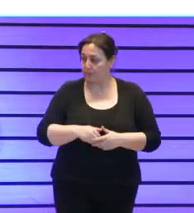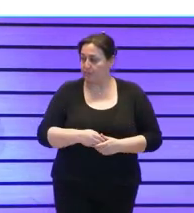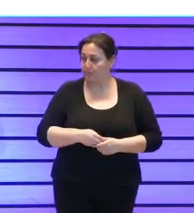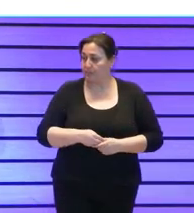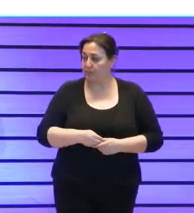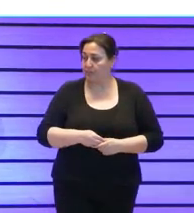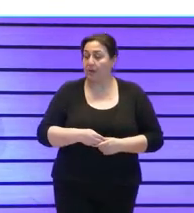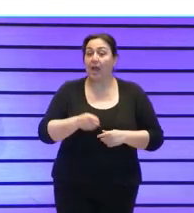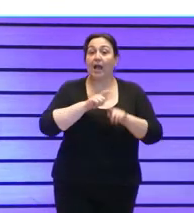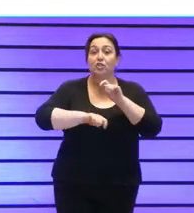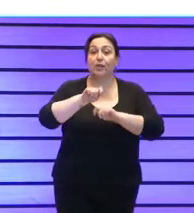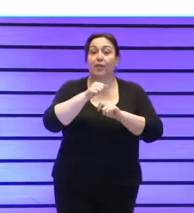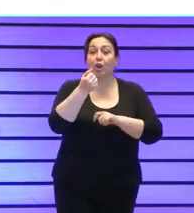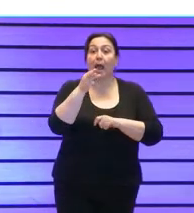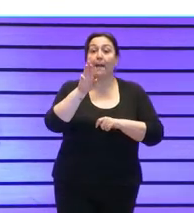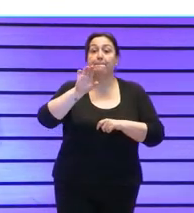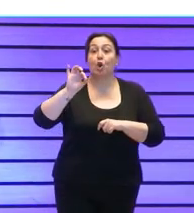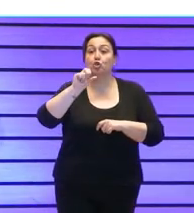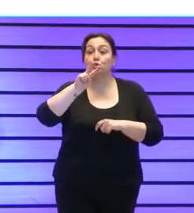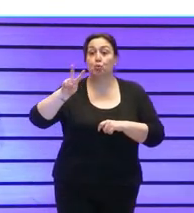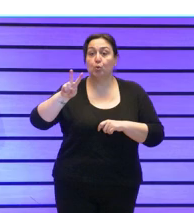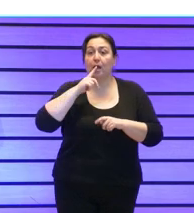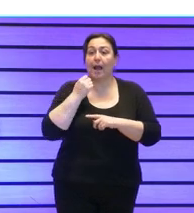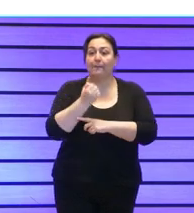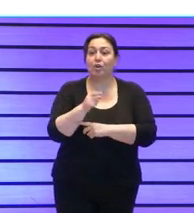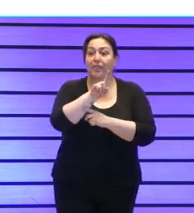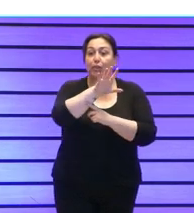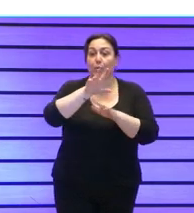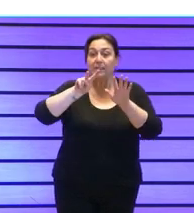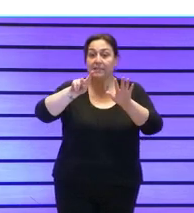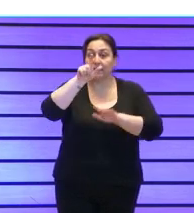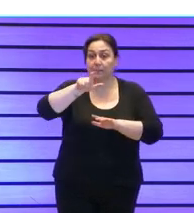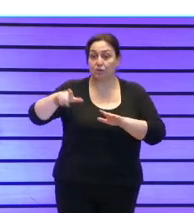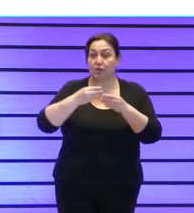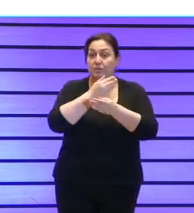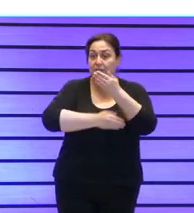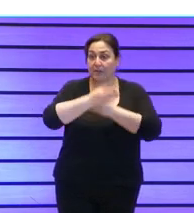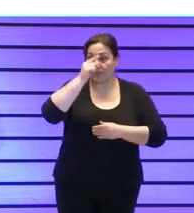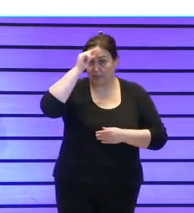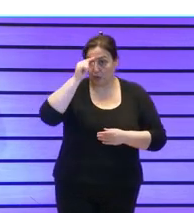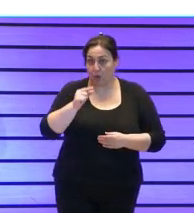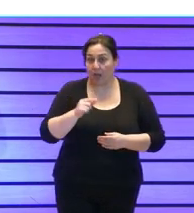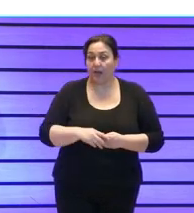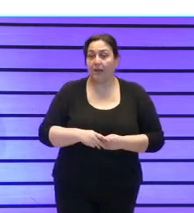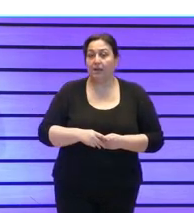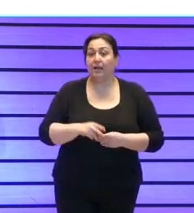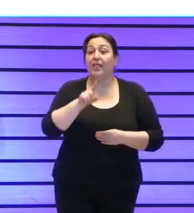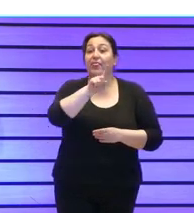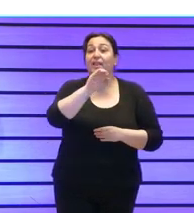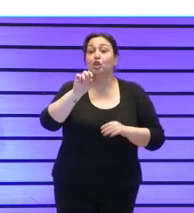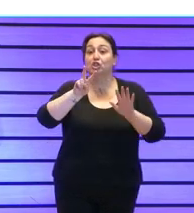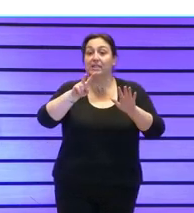la asociación APROSU apoya a 157 personas con discapacidad intelectual a 107